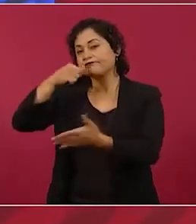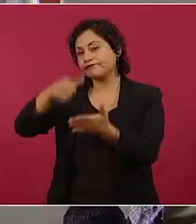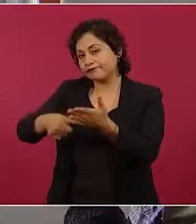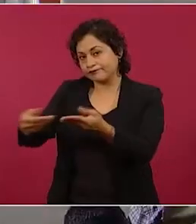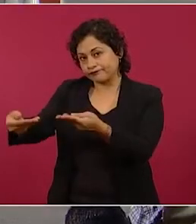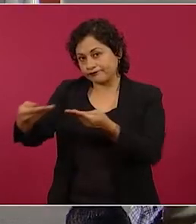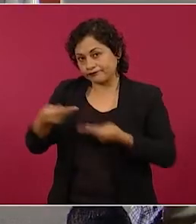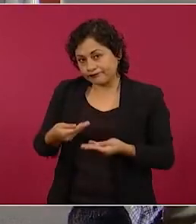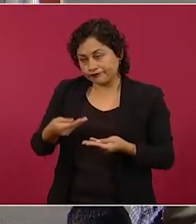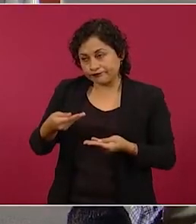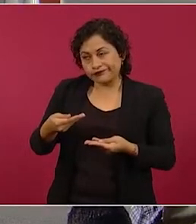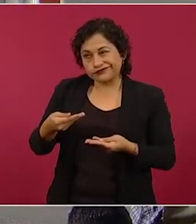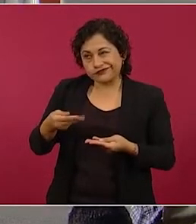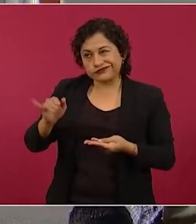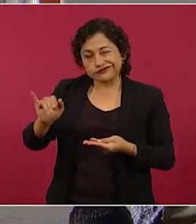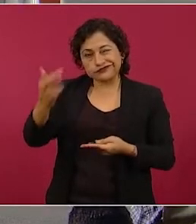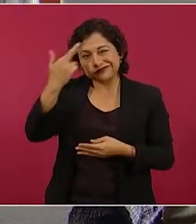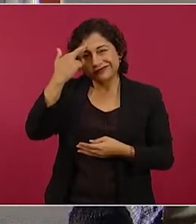concedió.